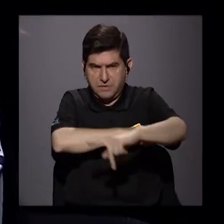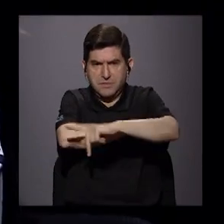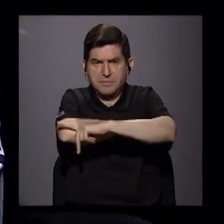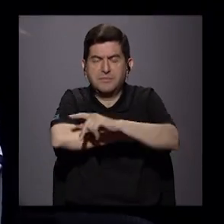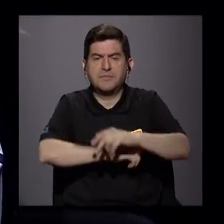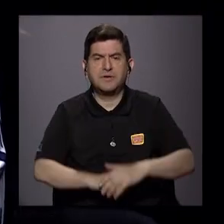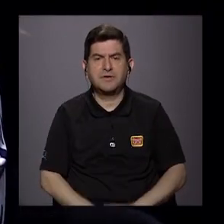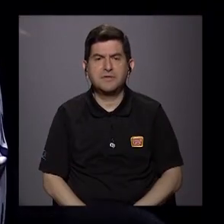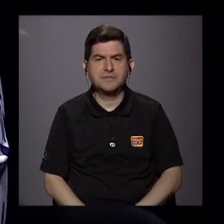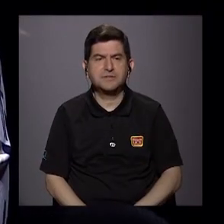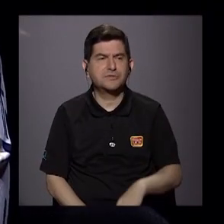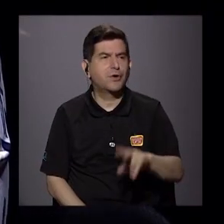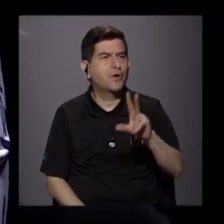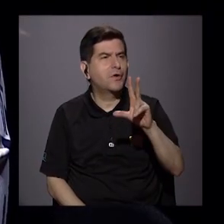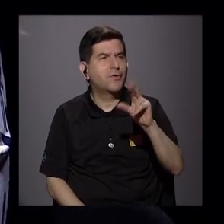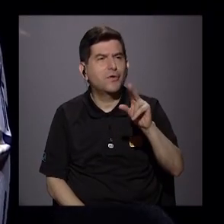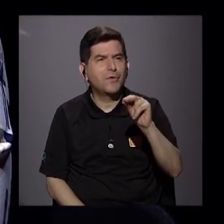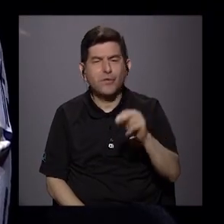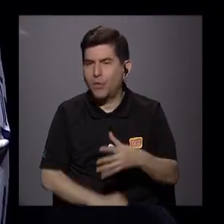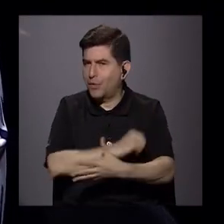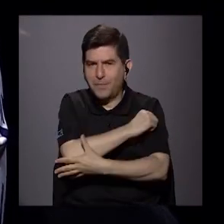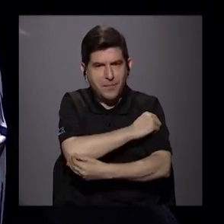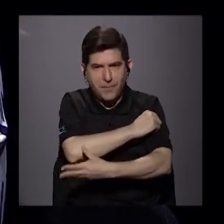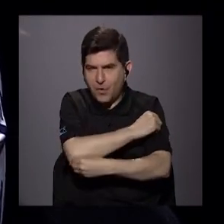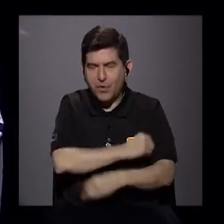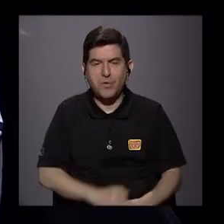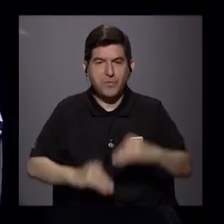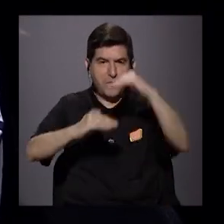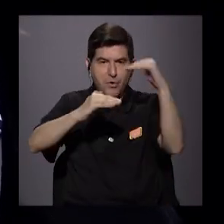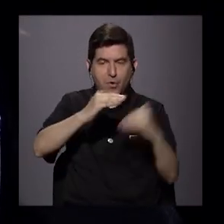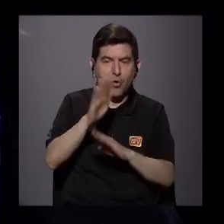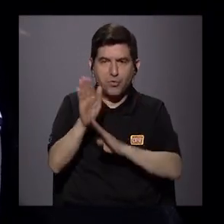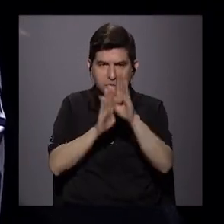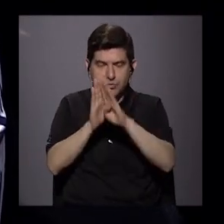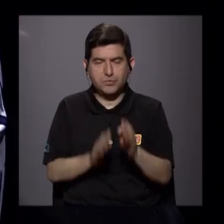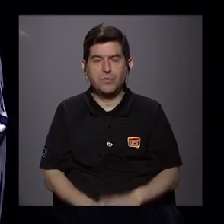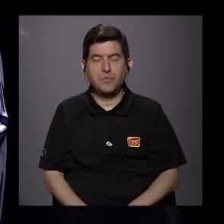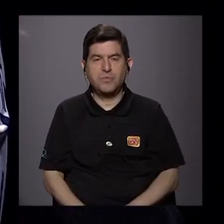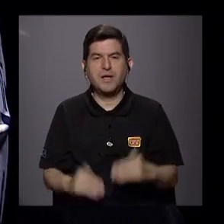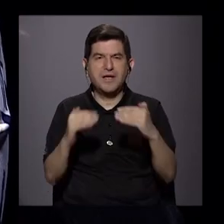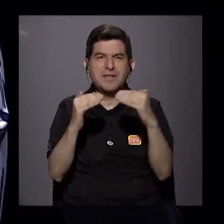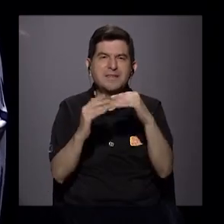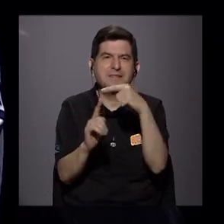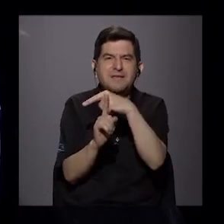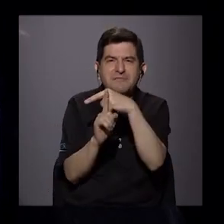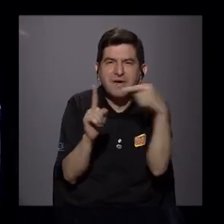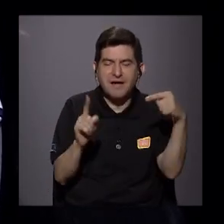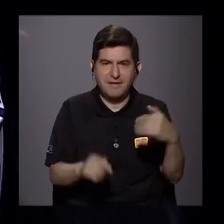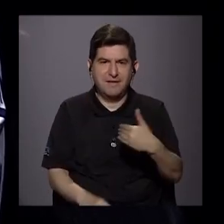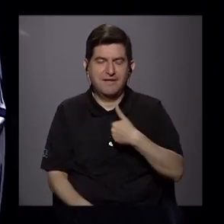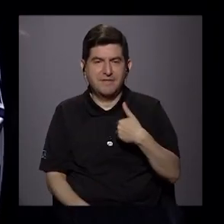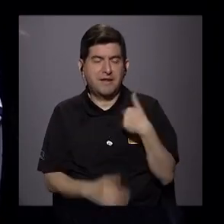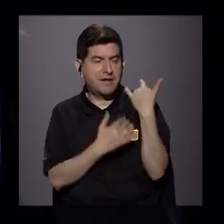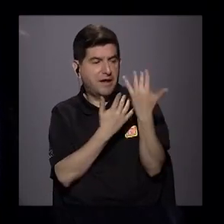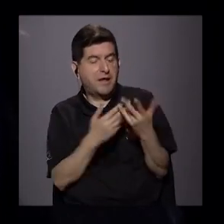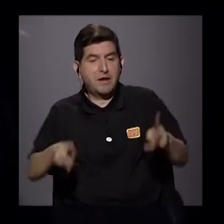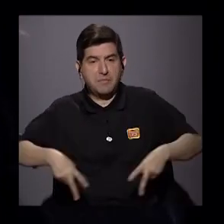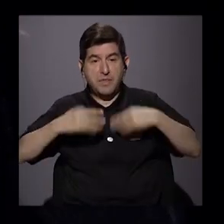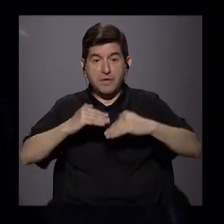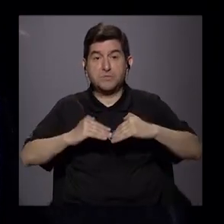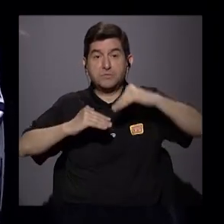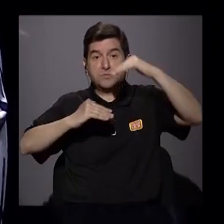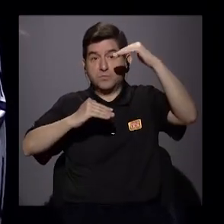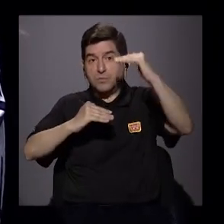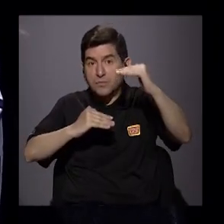ya no pobre, ¿verdad? O subdesarrollados. Ya estamos en el nivel medio. Tenemos incluso expectativas de vida mucho